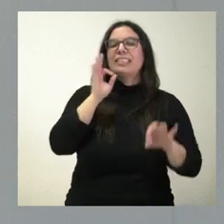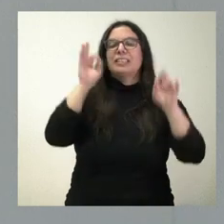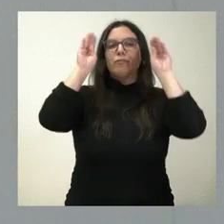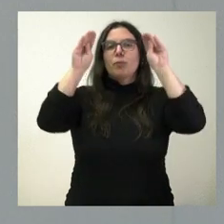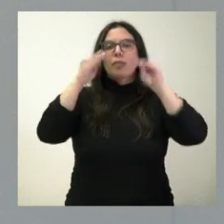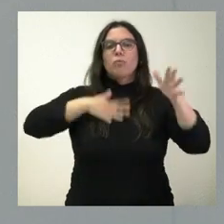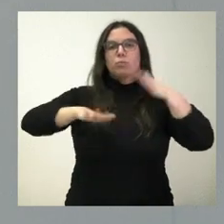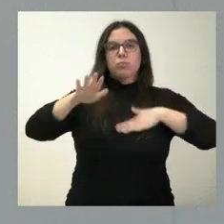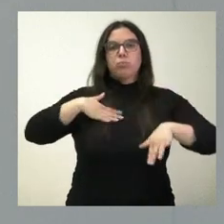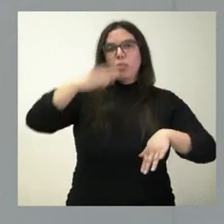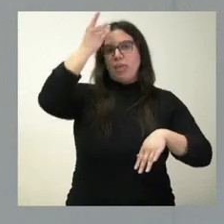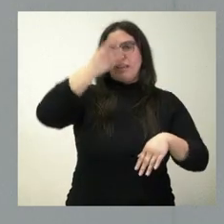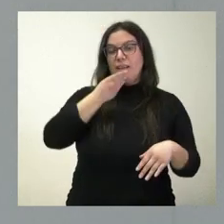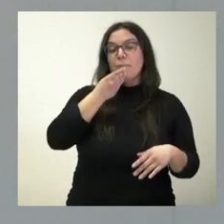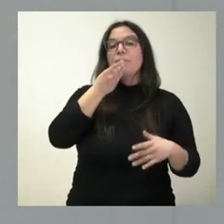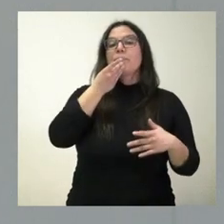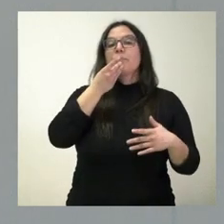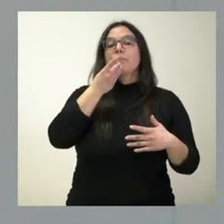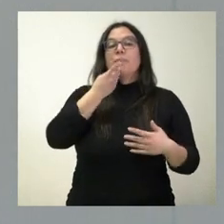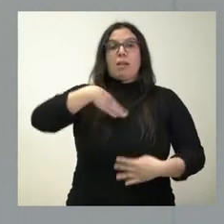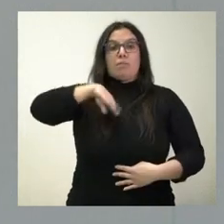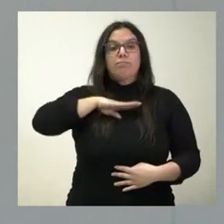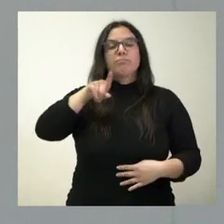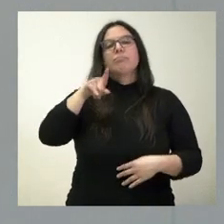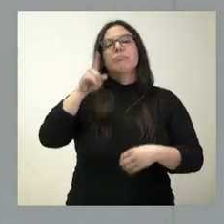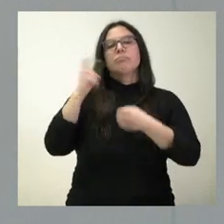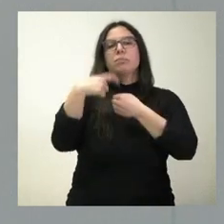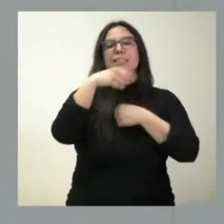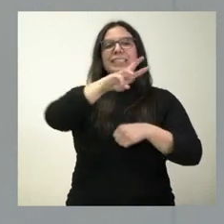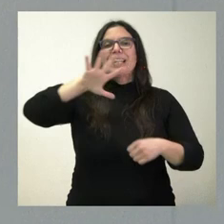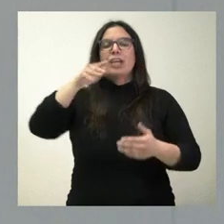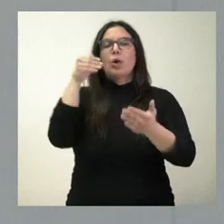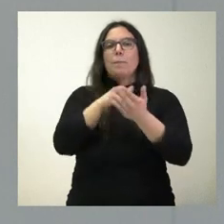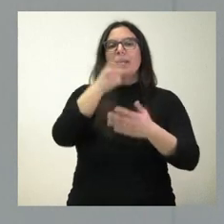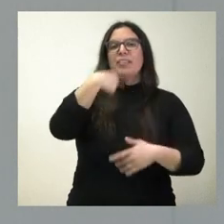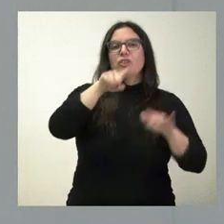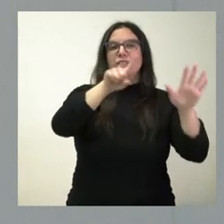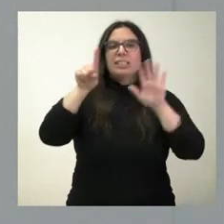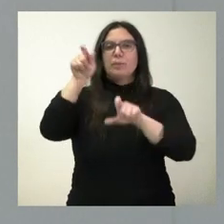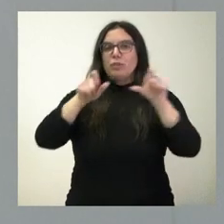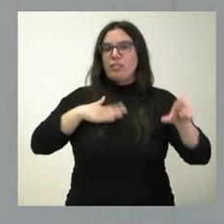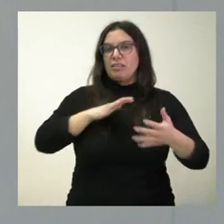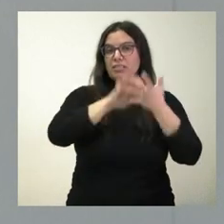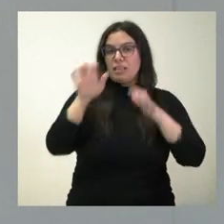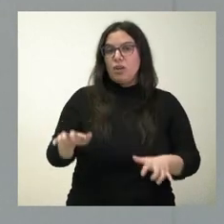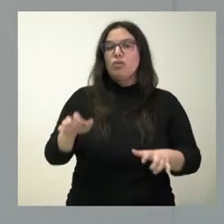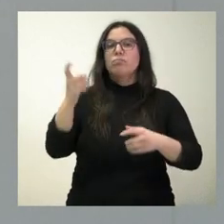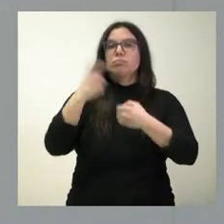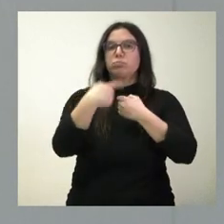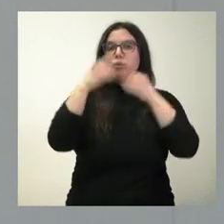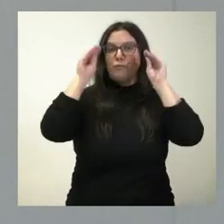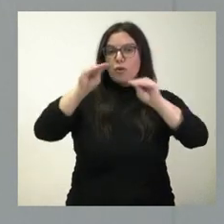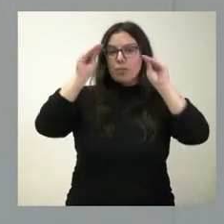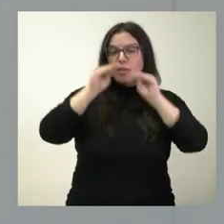competencias digitales. Hablamos que se van a formar a través de este programa a 35.166 castellanos y leoneses en el